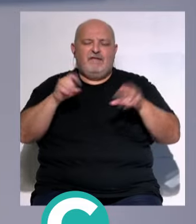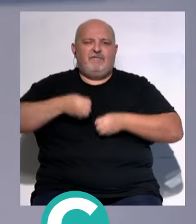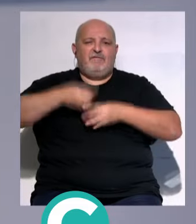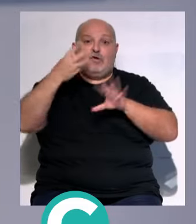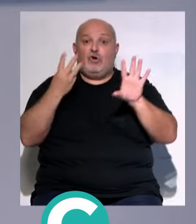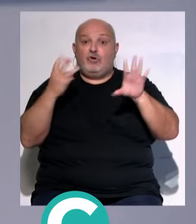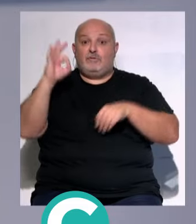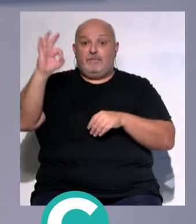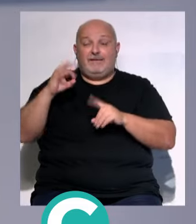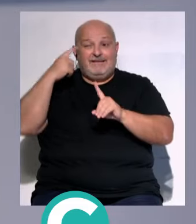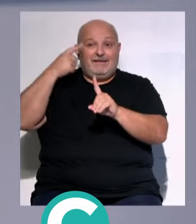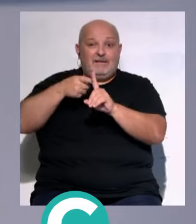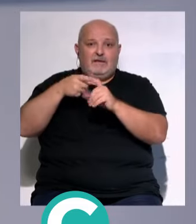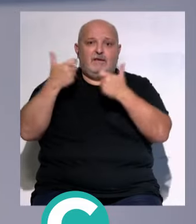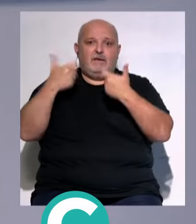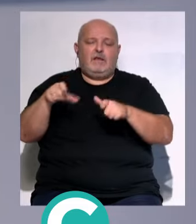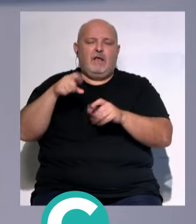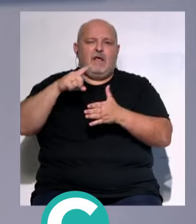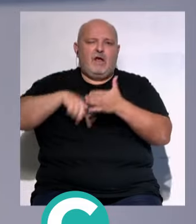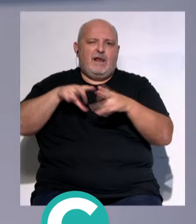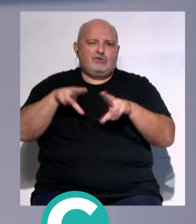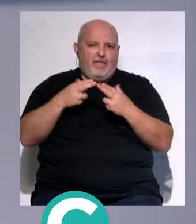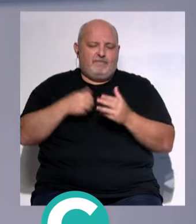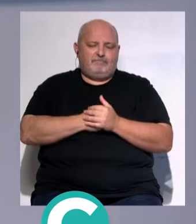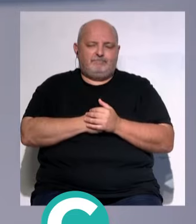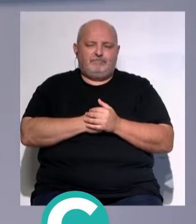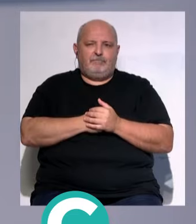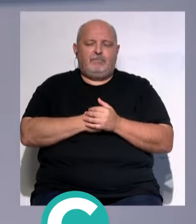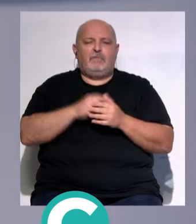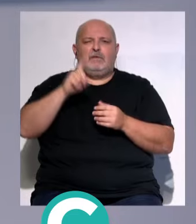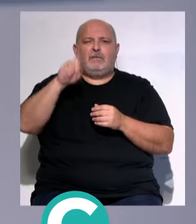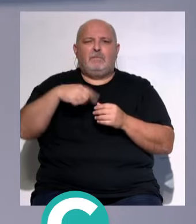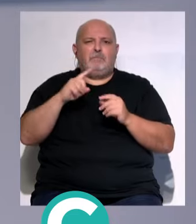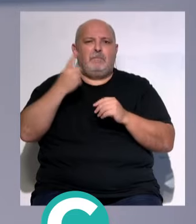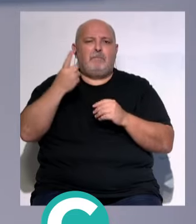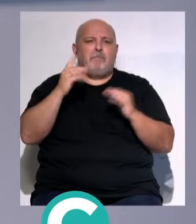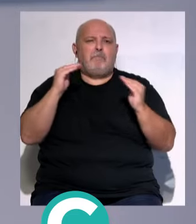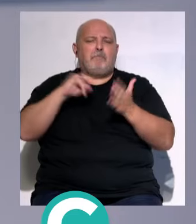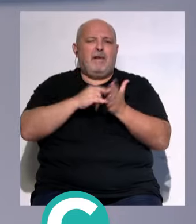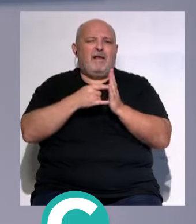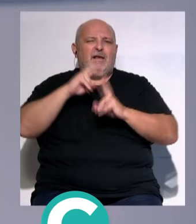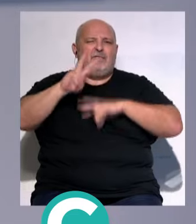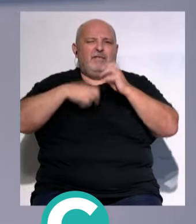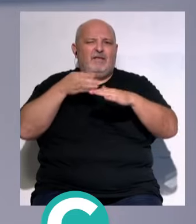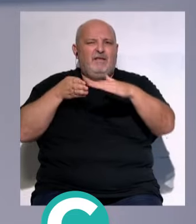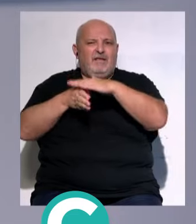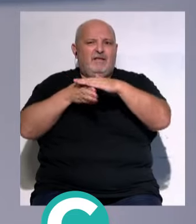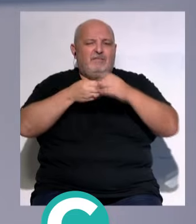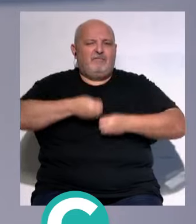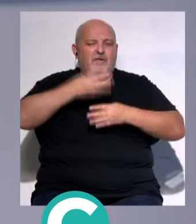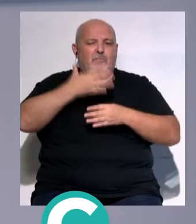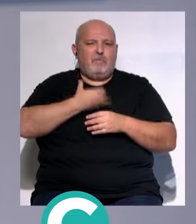...de las que el 80% irán destinadas... ...para el alquiler social... ...además se ha iniciado... ...el primer plan de rehabilitación interior... ...de viviendas